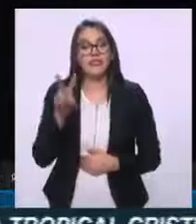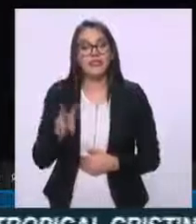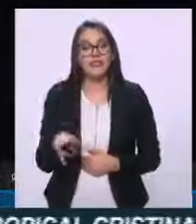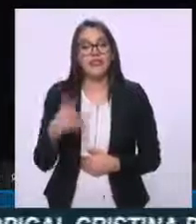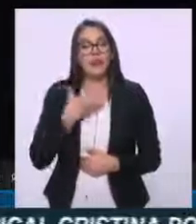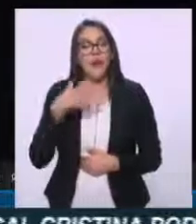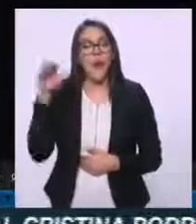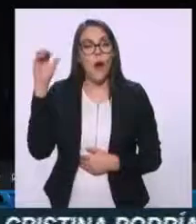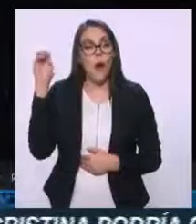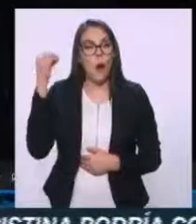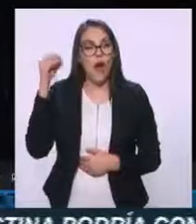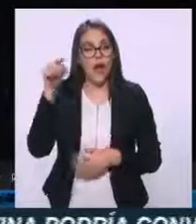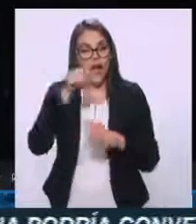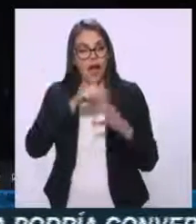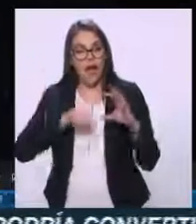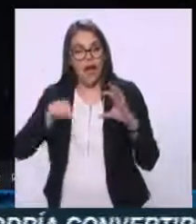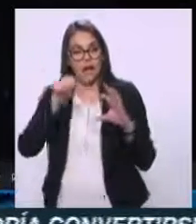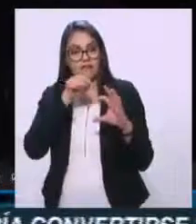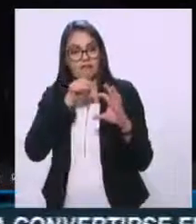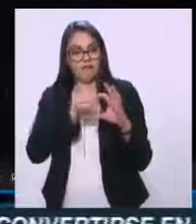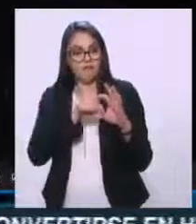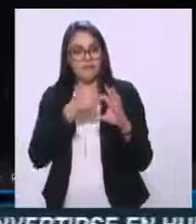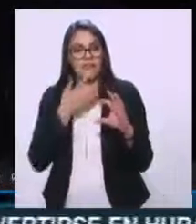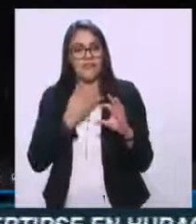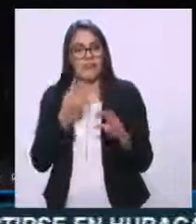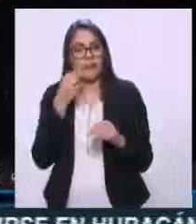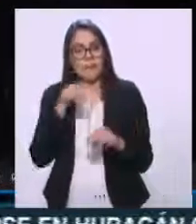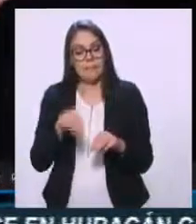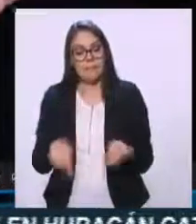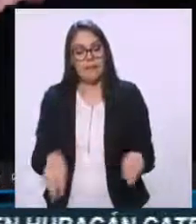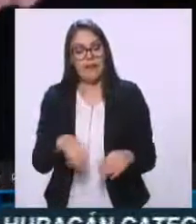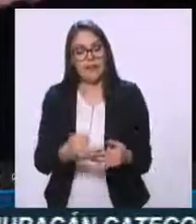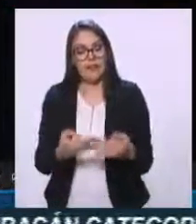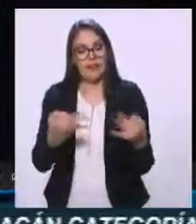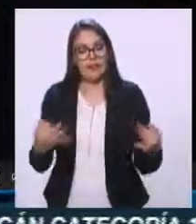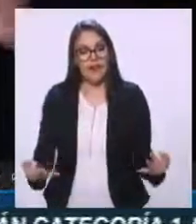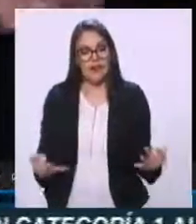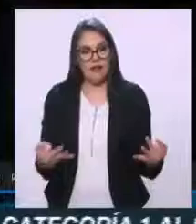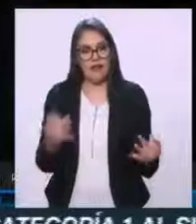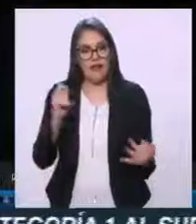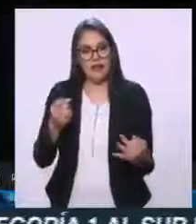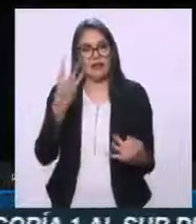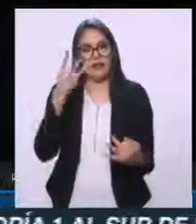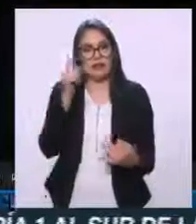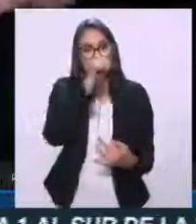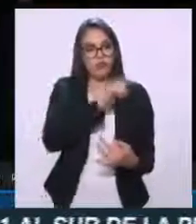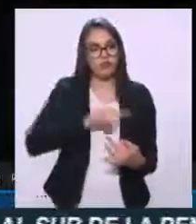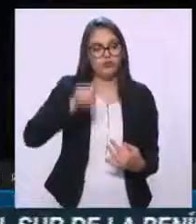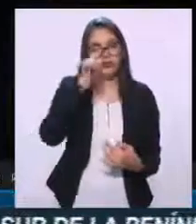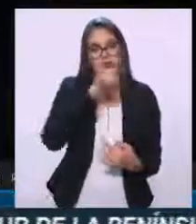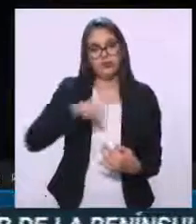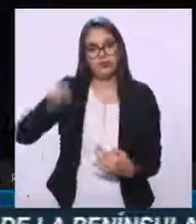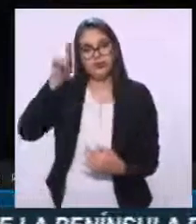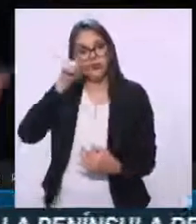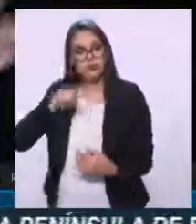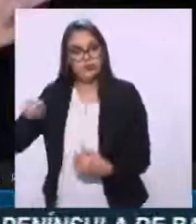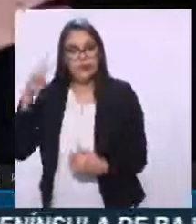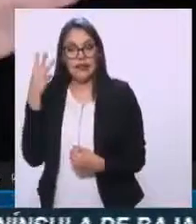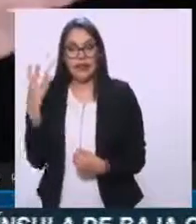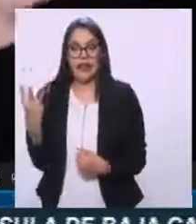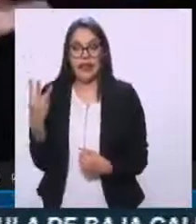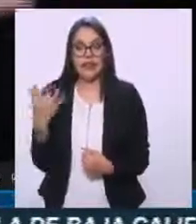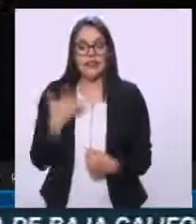crucecita en Oaxaca, hubo tres desplazamientos de tierra, decir, del centro en tres círculos. Alrededor la